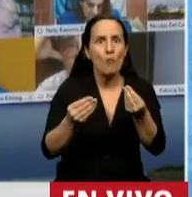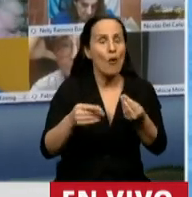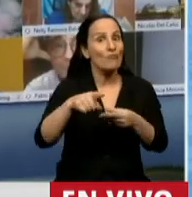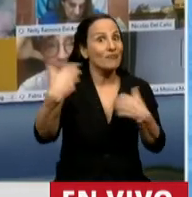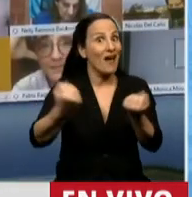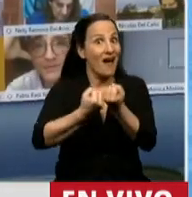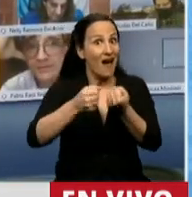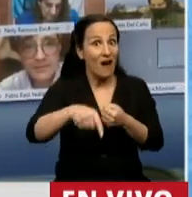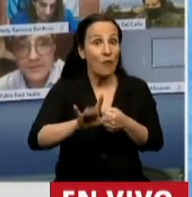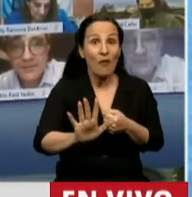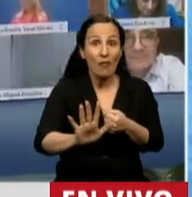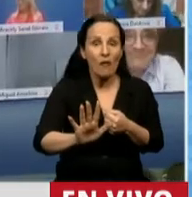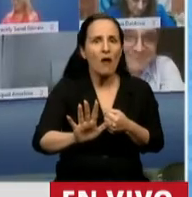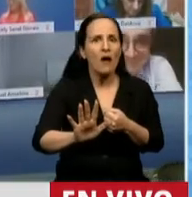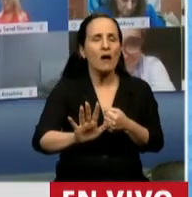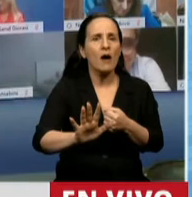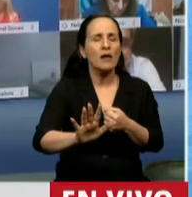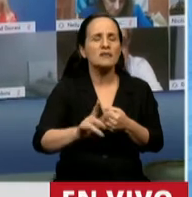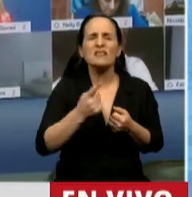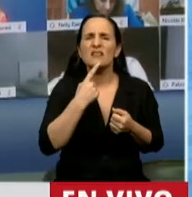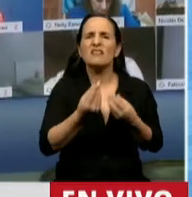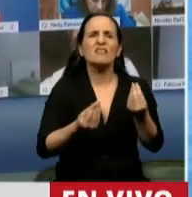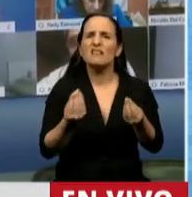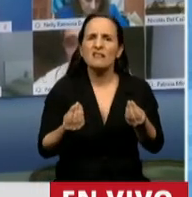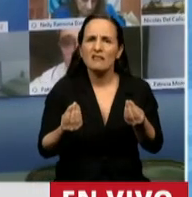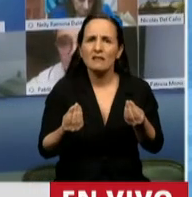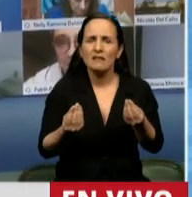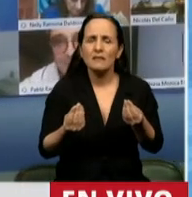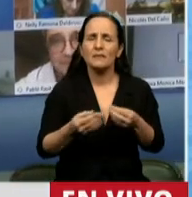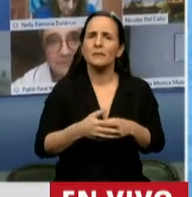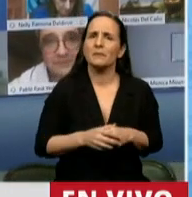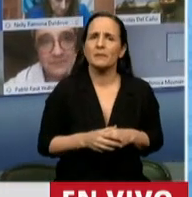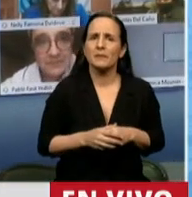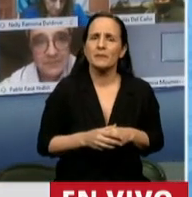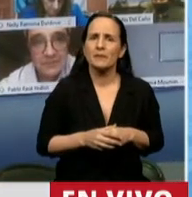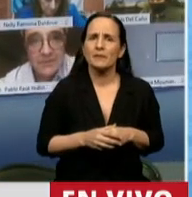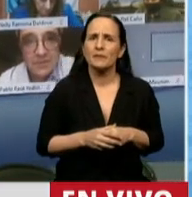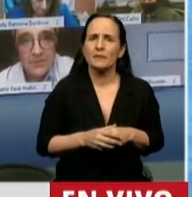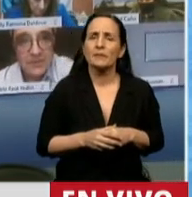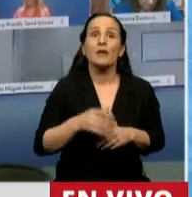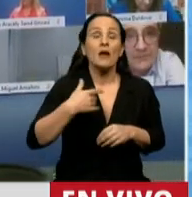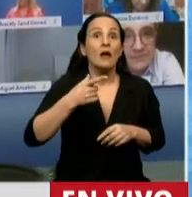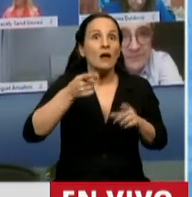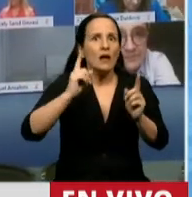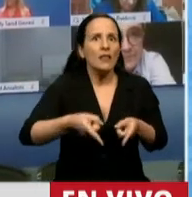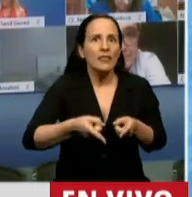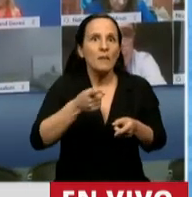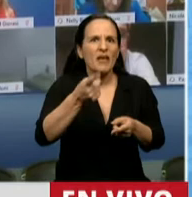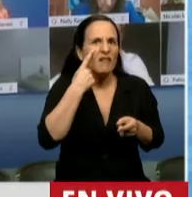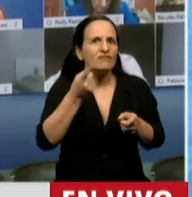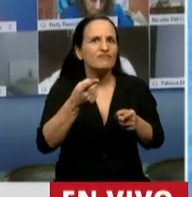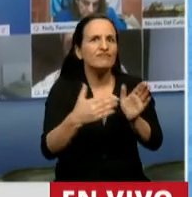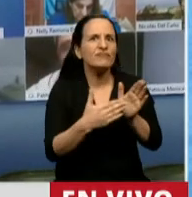plantea que se tendrá en cuenta también la suma de